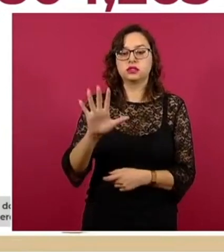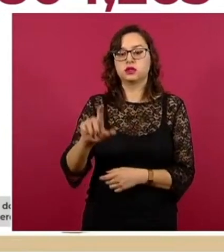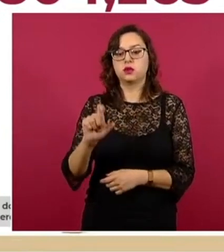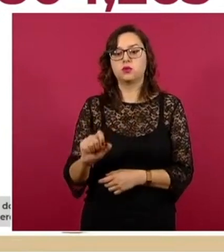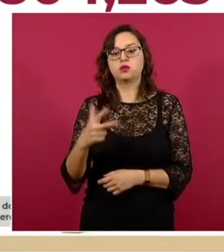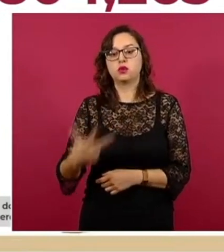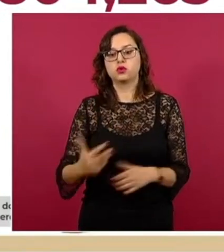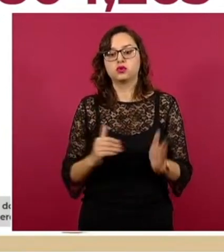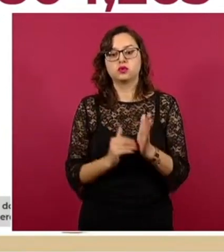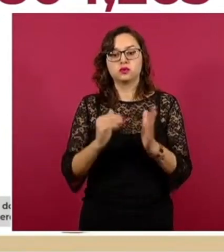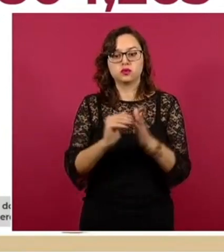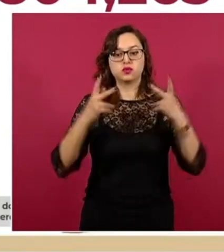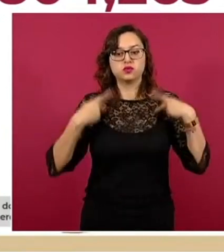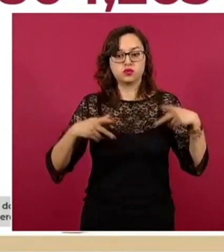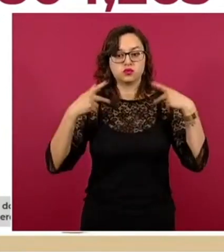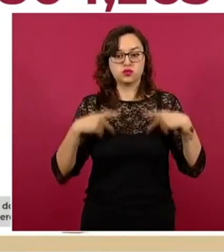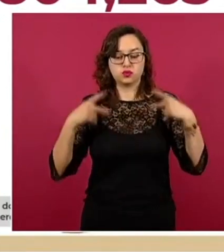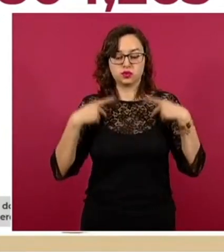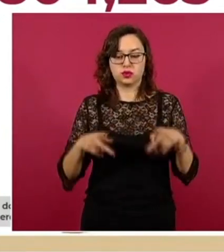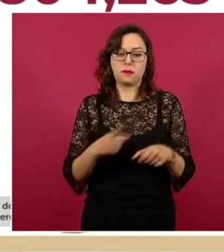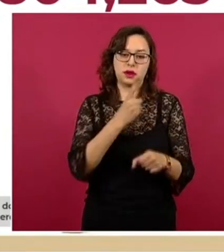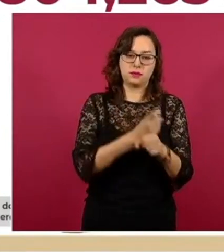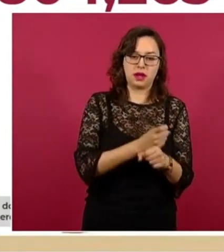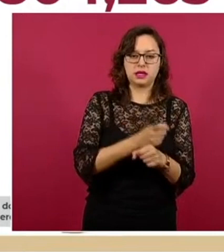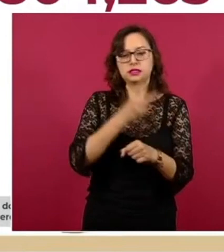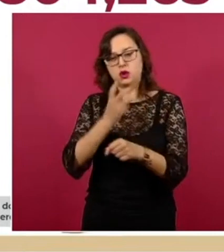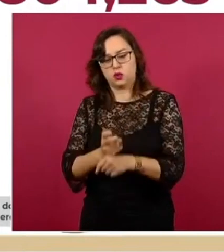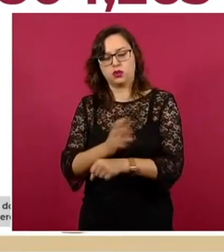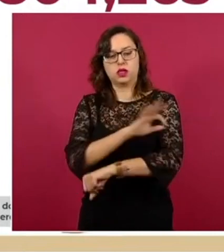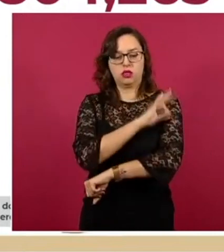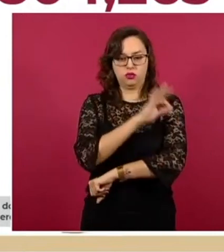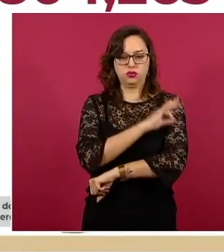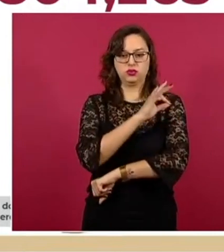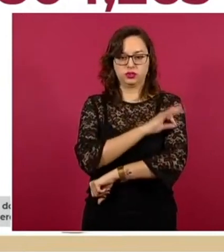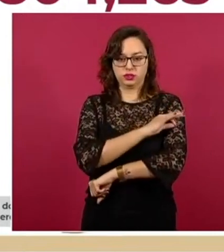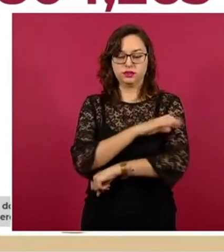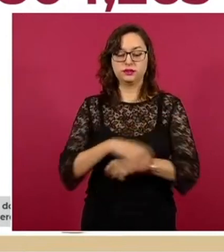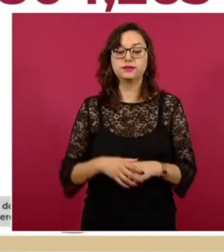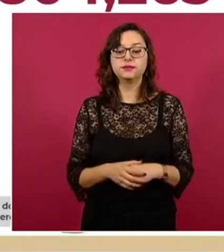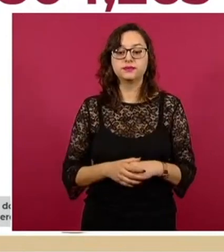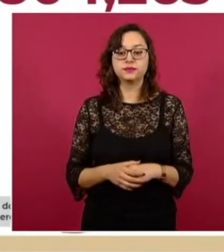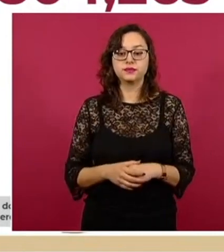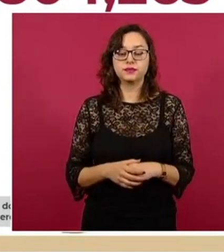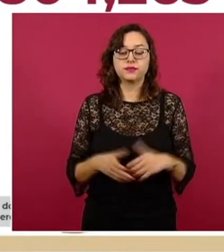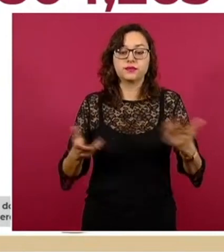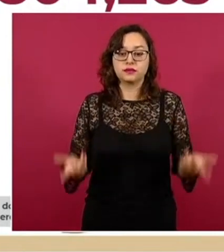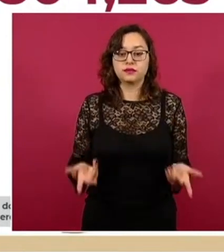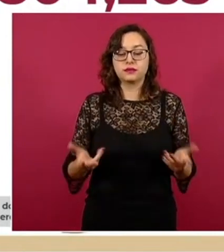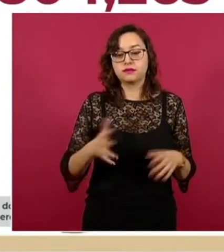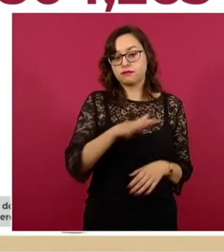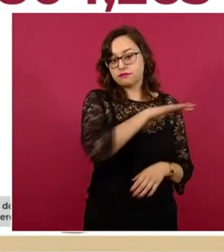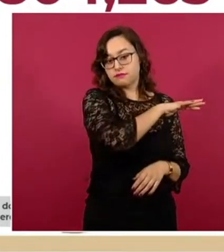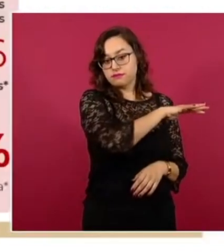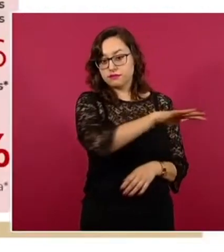personas. Esto es tan solo para el esquema primario y esto nos ha permitido llegar a una cobertura